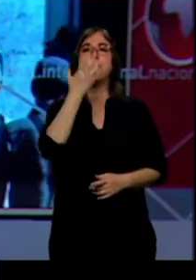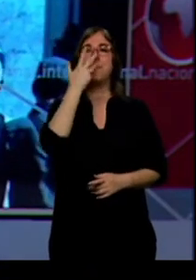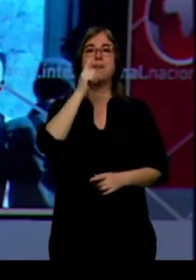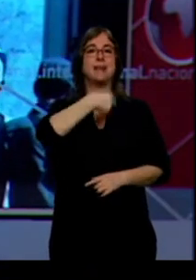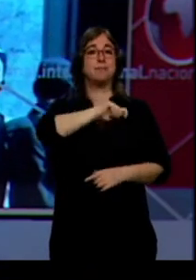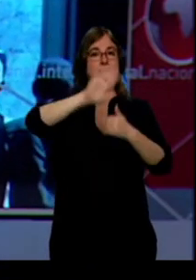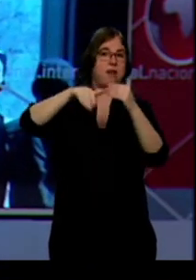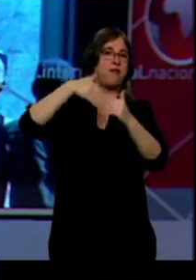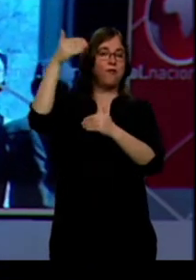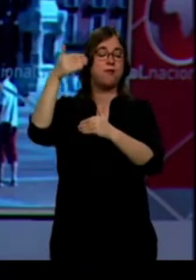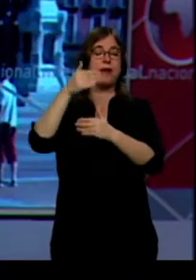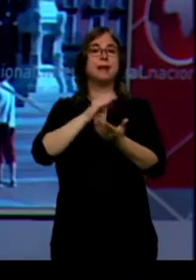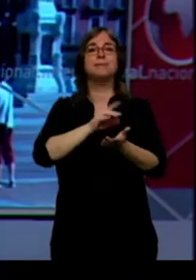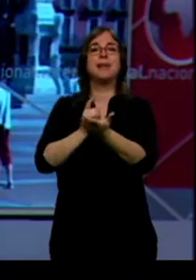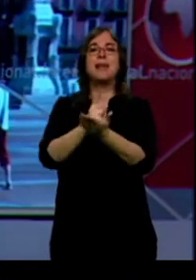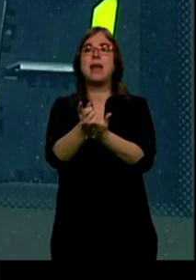itinerarios personalizados.